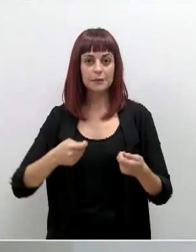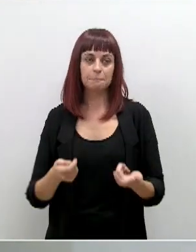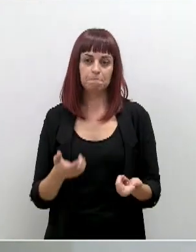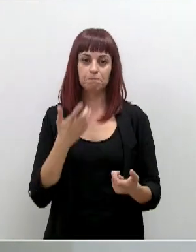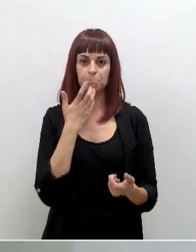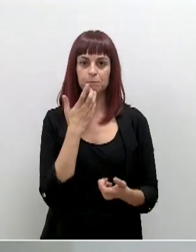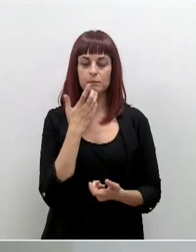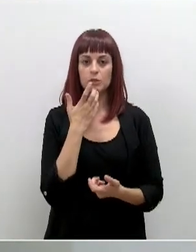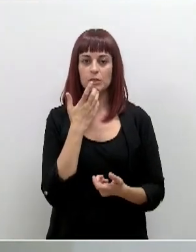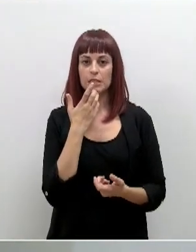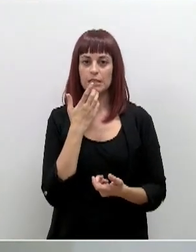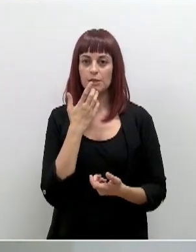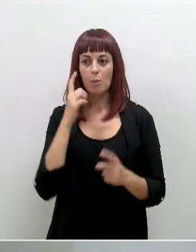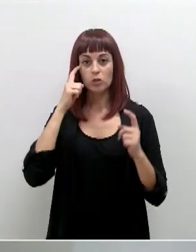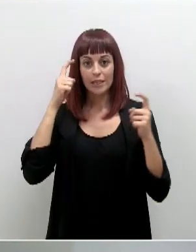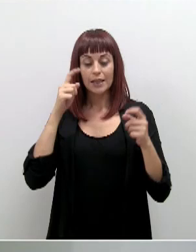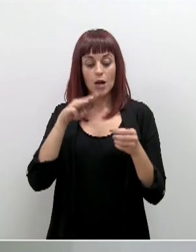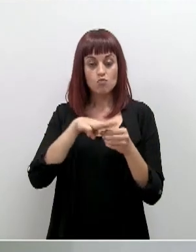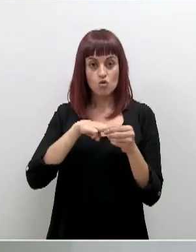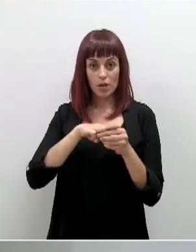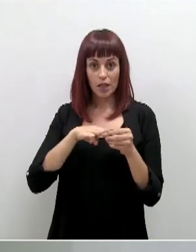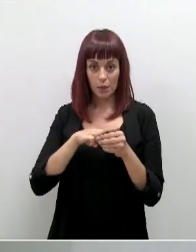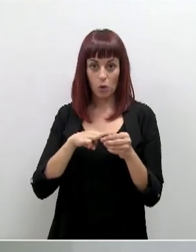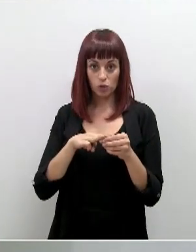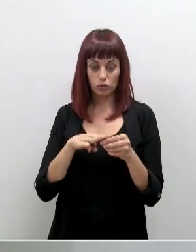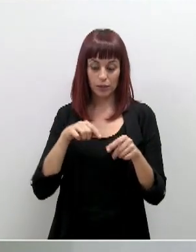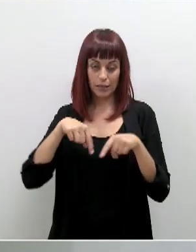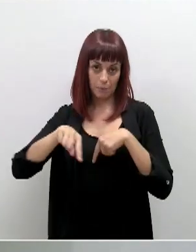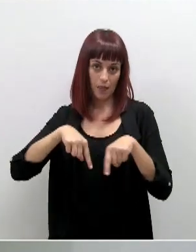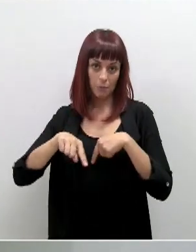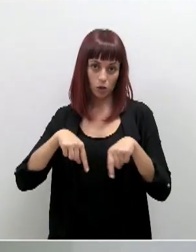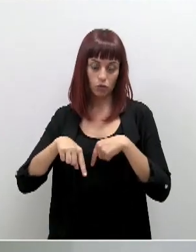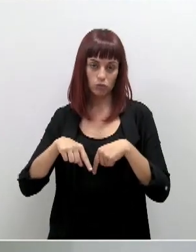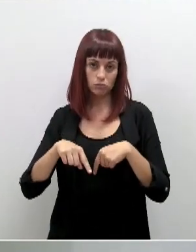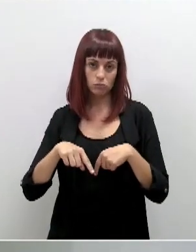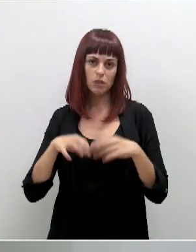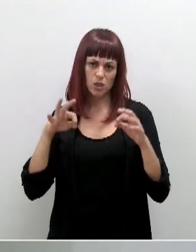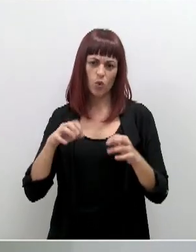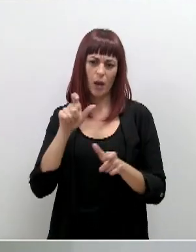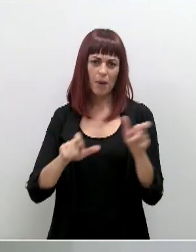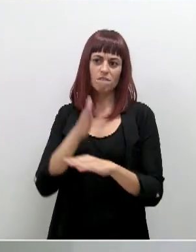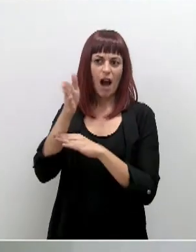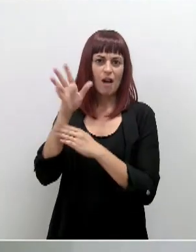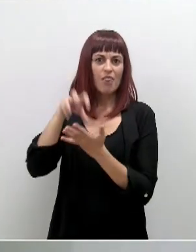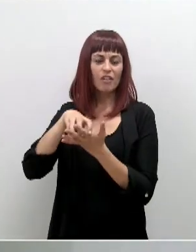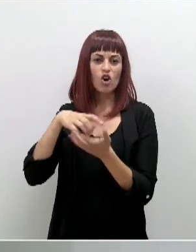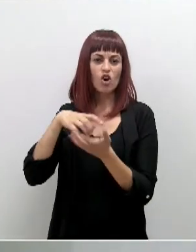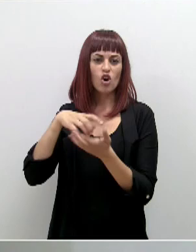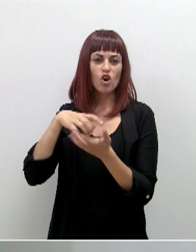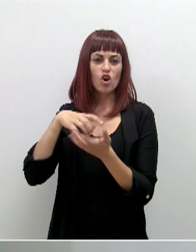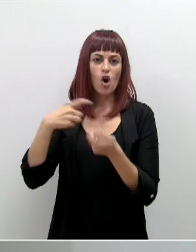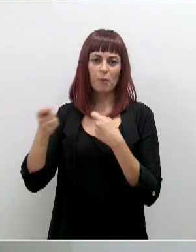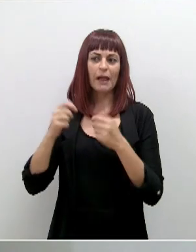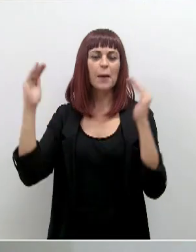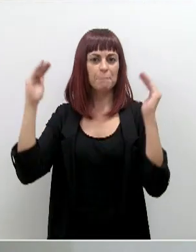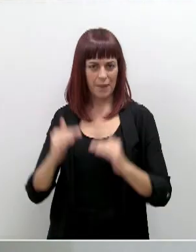reduciendo el flujo que hay entre municipios, seguro que va a reducirse el número de personas que acuden a esos centros comerciales, hay